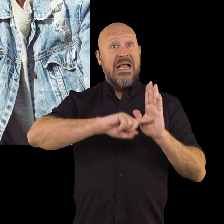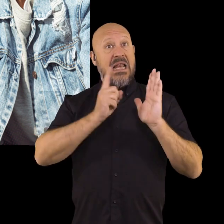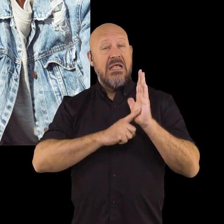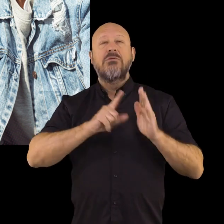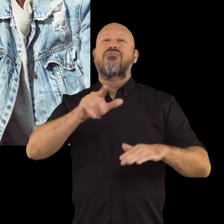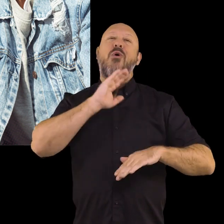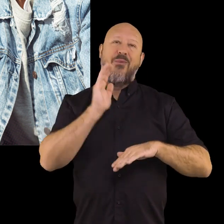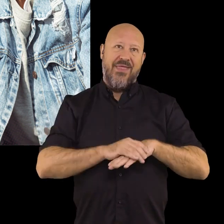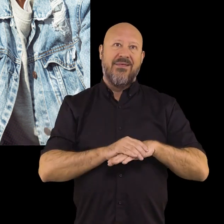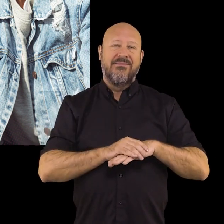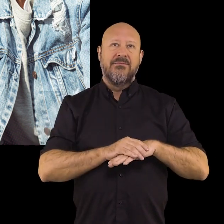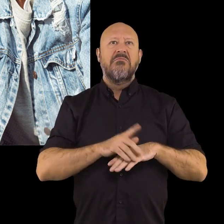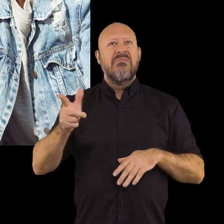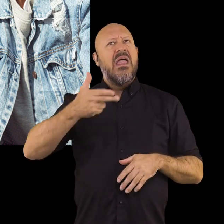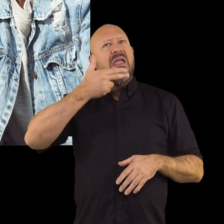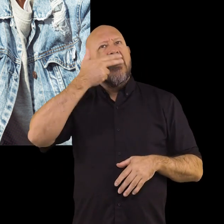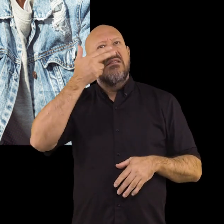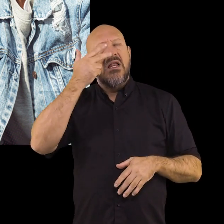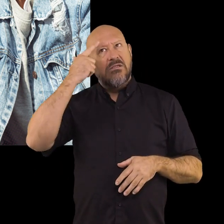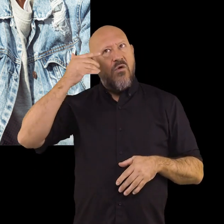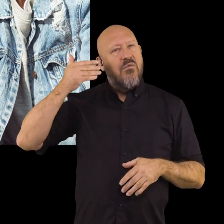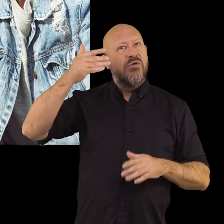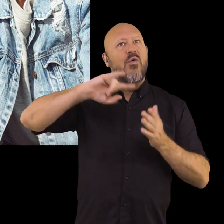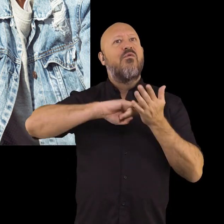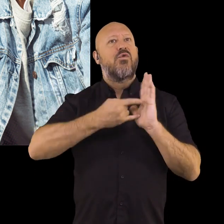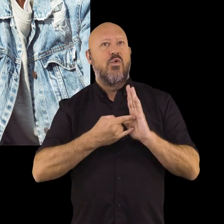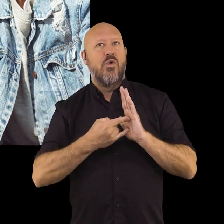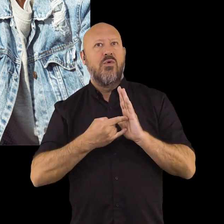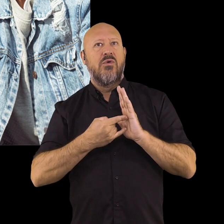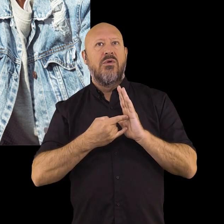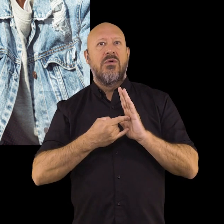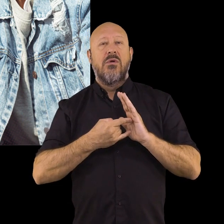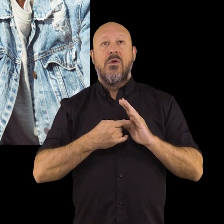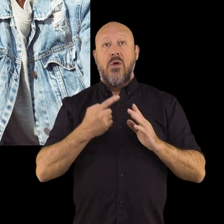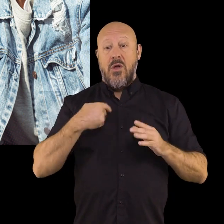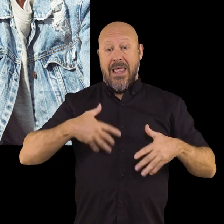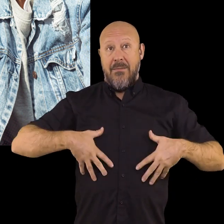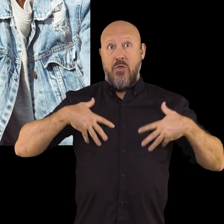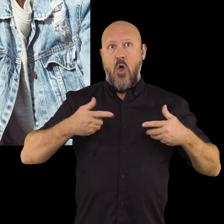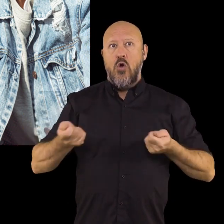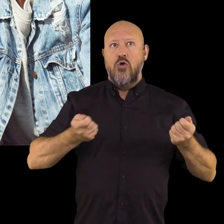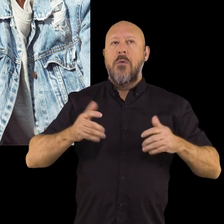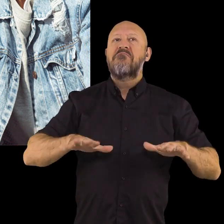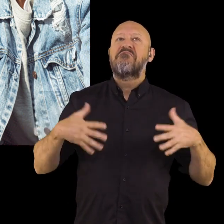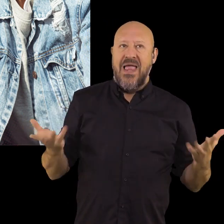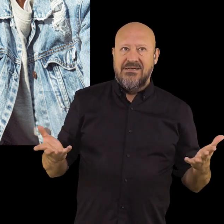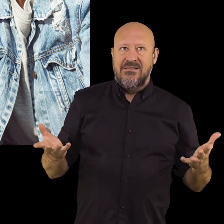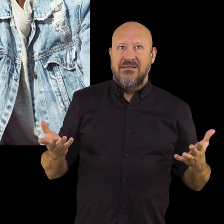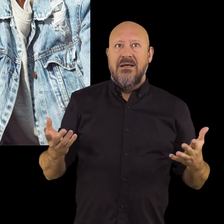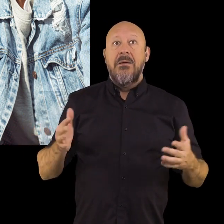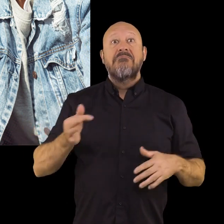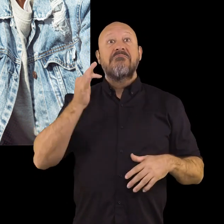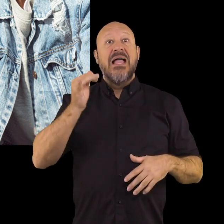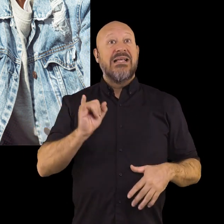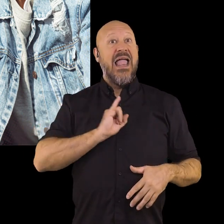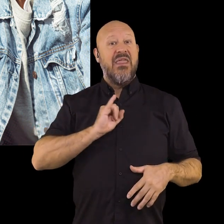reglas y leyes. Tiene interés en planes de futuro. Hay un mayor autocontrol emocional y hay